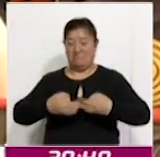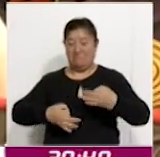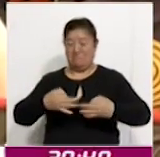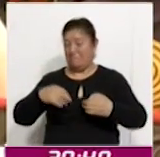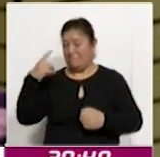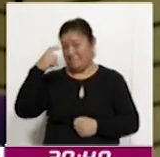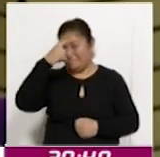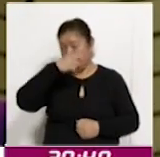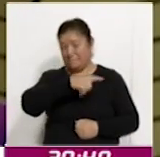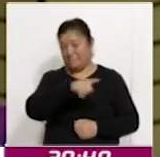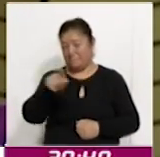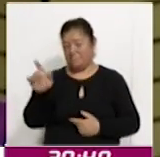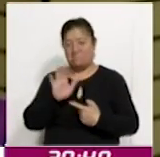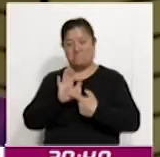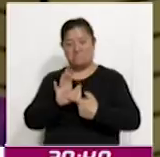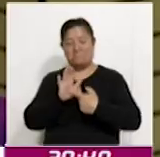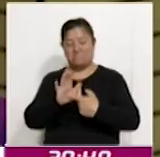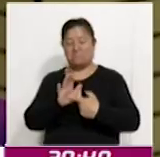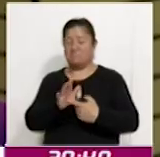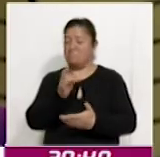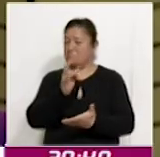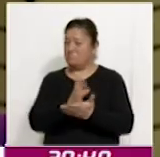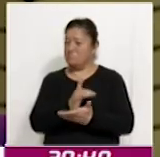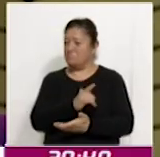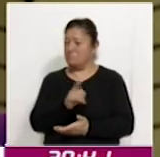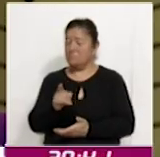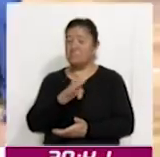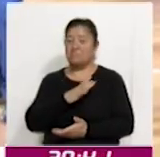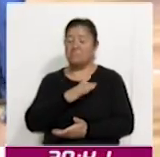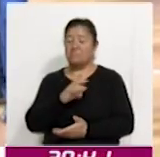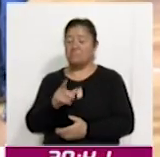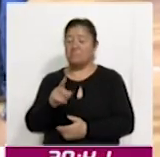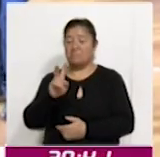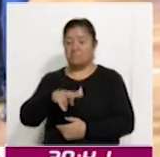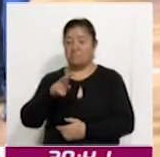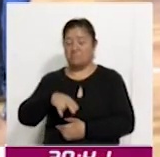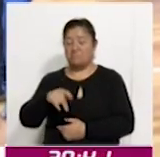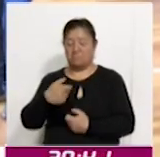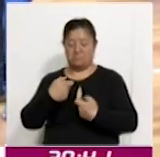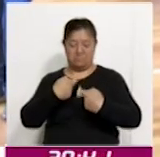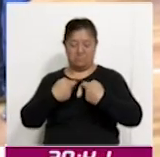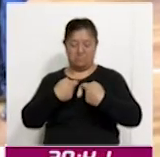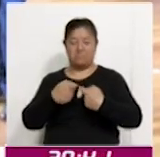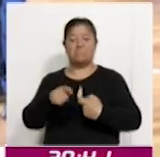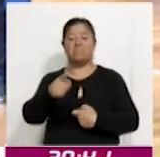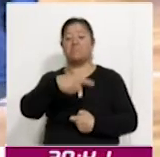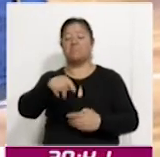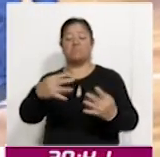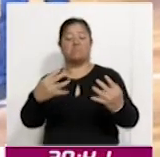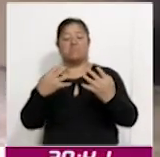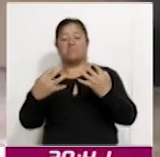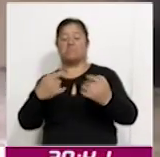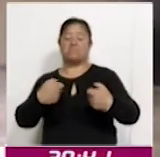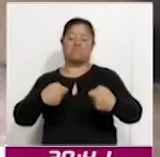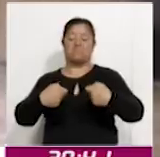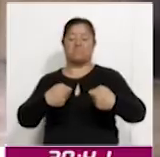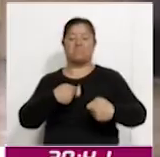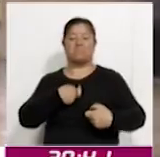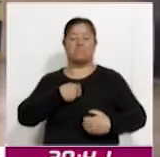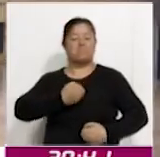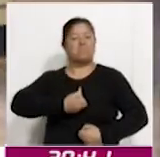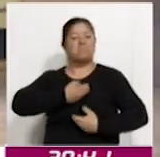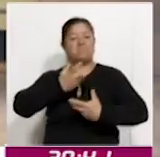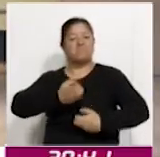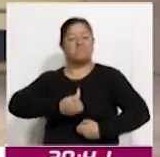Los participantes demostraron un talento excepcional y una gran capacidad para manejar la presión del escenario al interpretar sus piezas